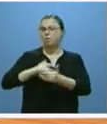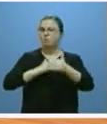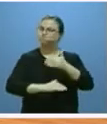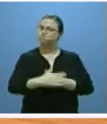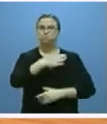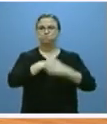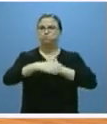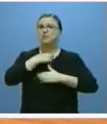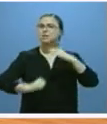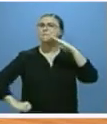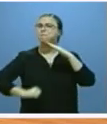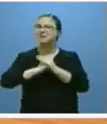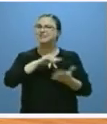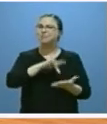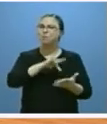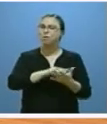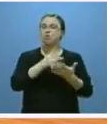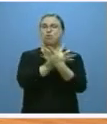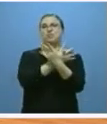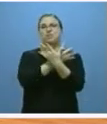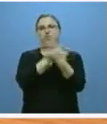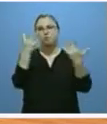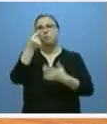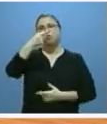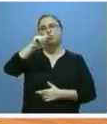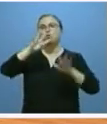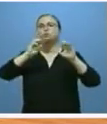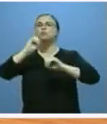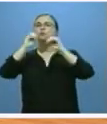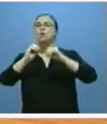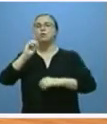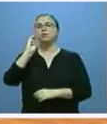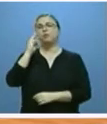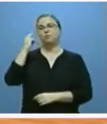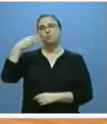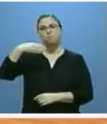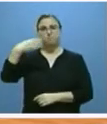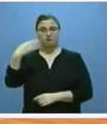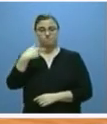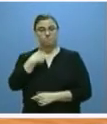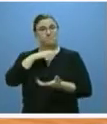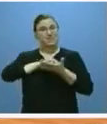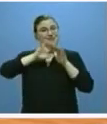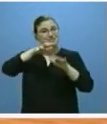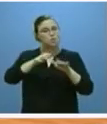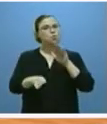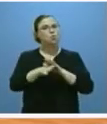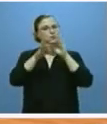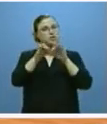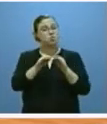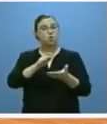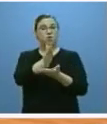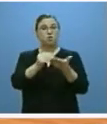tenemos el límite del 19,8% del PIB. Castilla y León se mantiene entre las comunidades menos